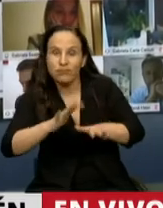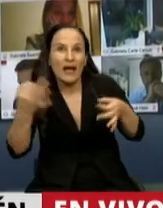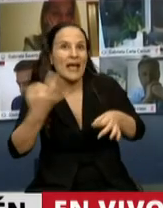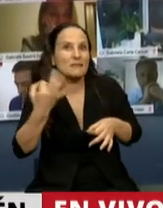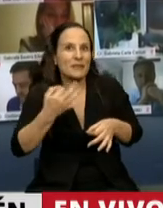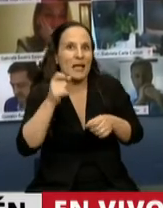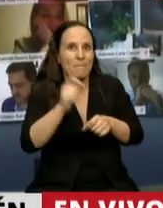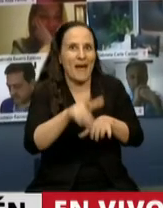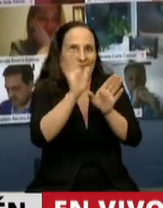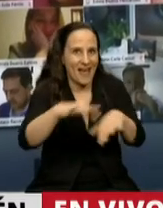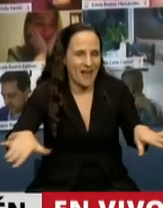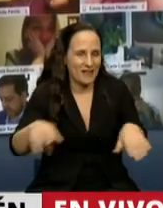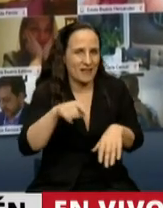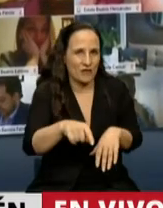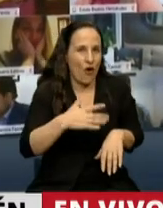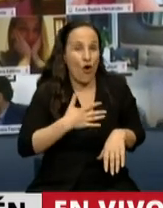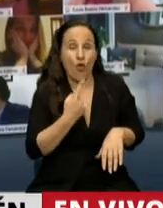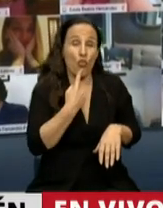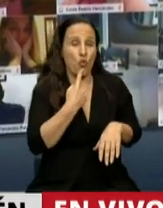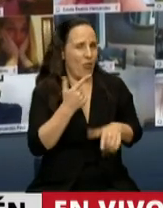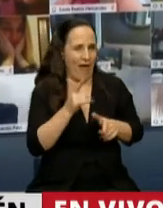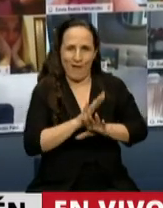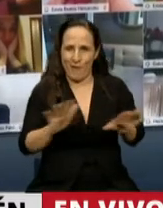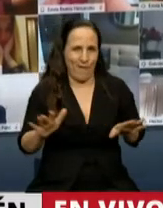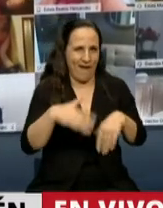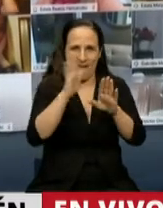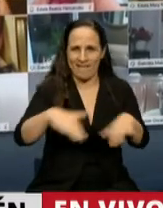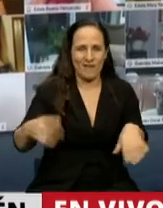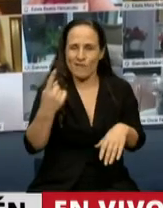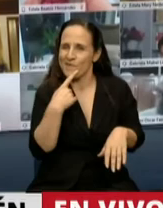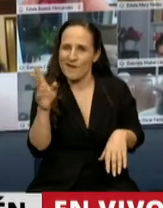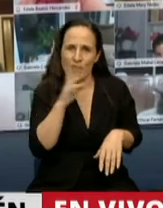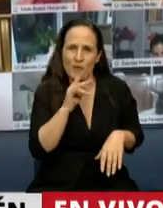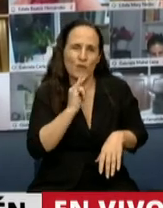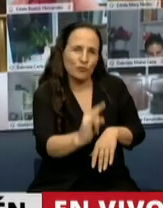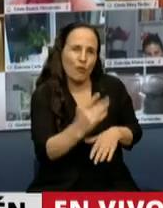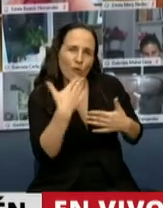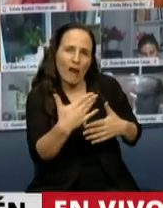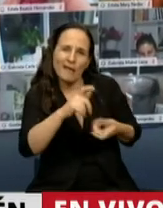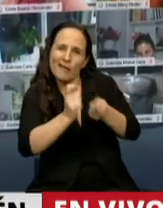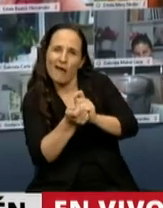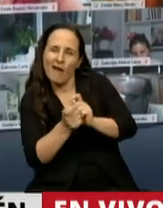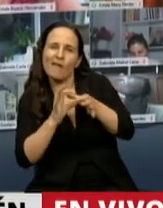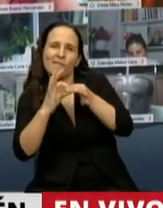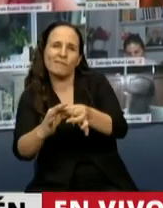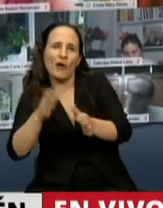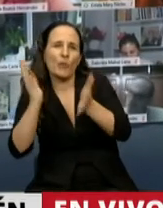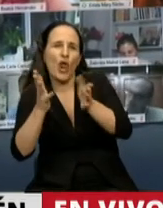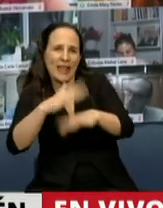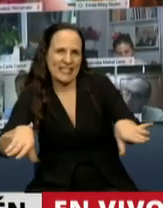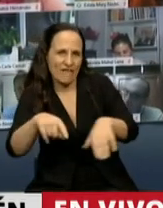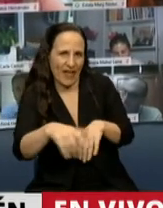acerto. No tengo duda que nuestros niños y niñas pueden ser agentes de cambio respecto de la violencia infantil.